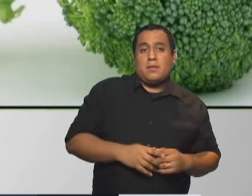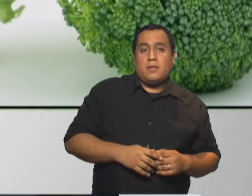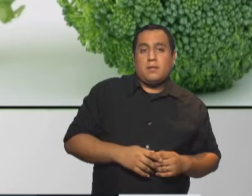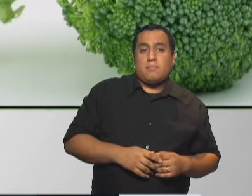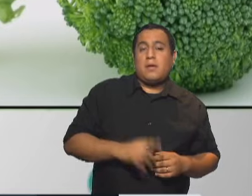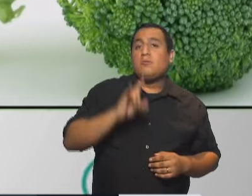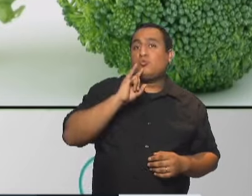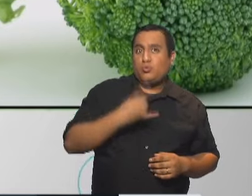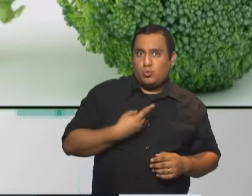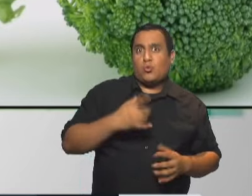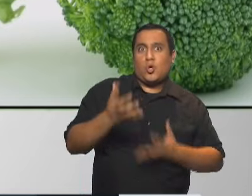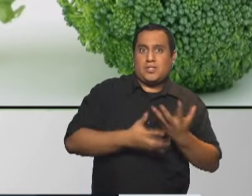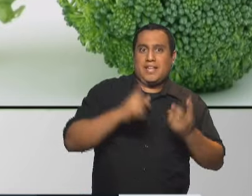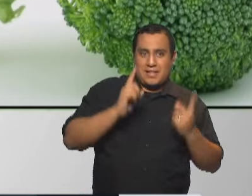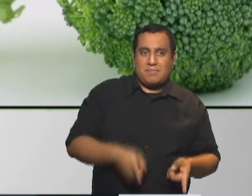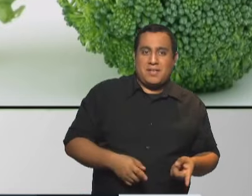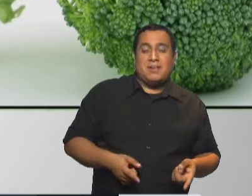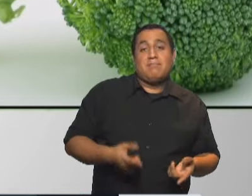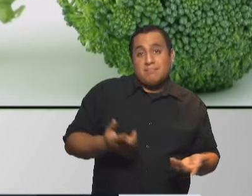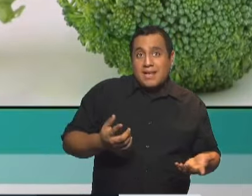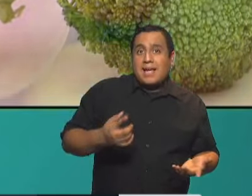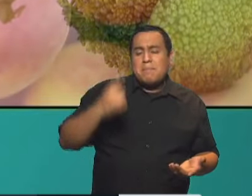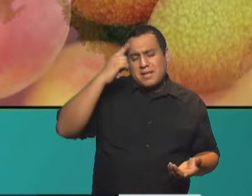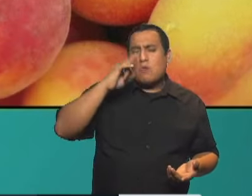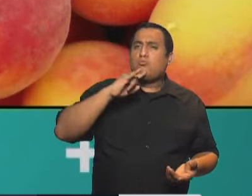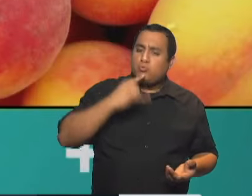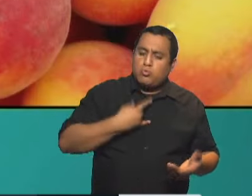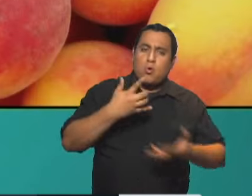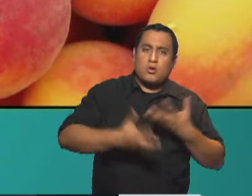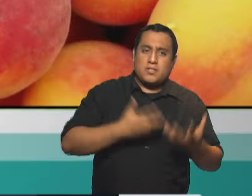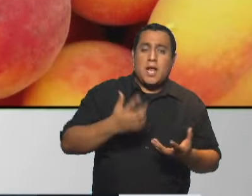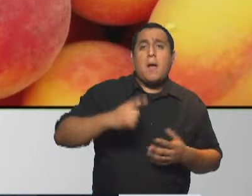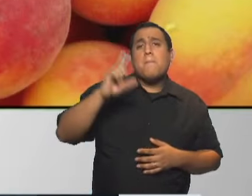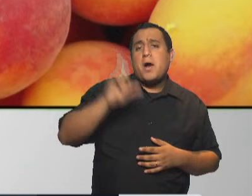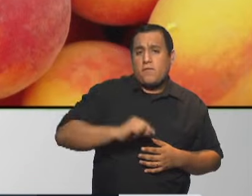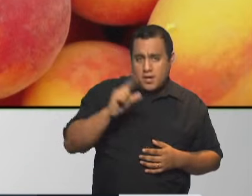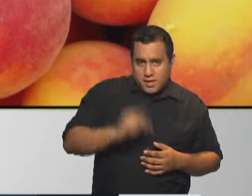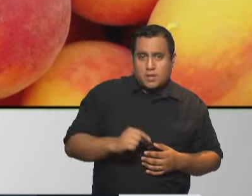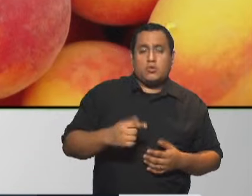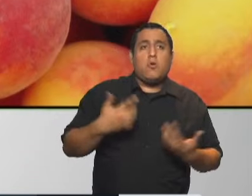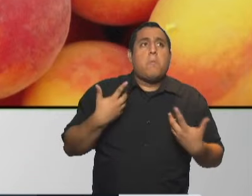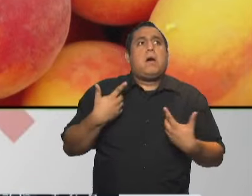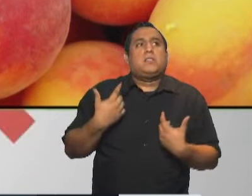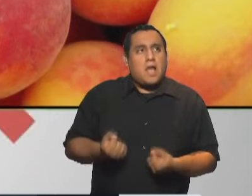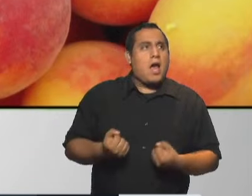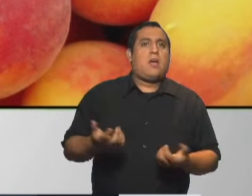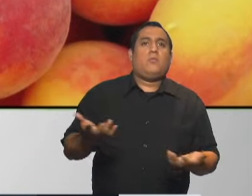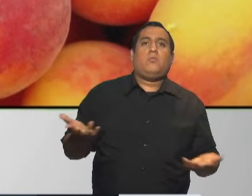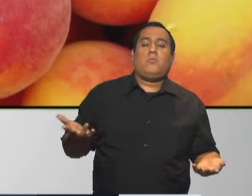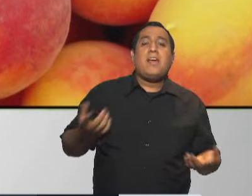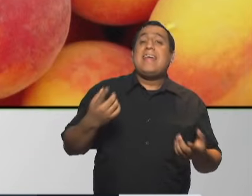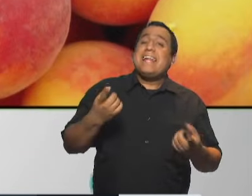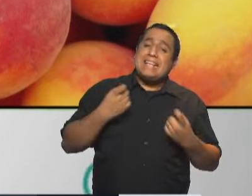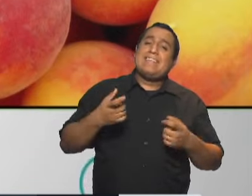casero miren miren lo que estamos diciendo cocinar casero es más barato es mucho más sano hay que simplemente